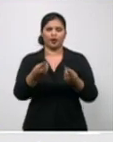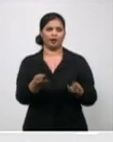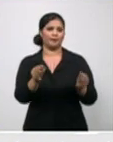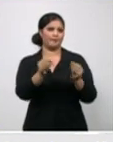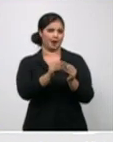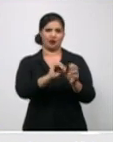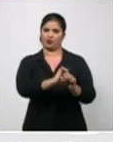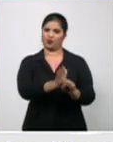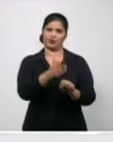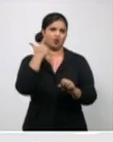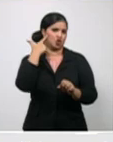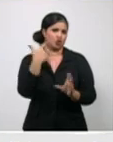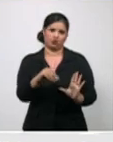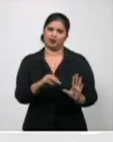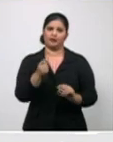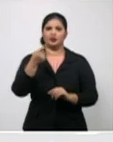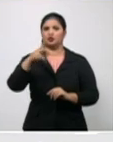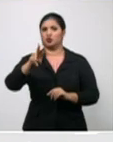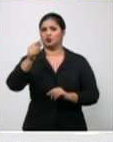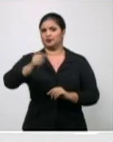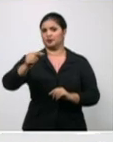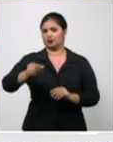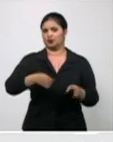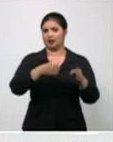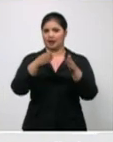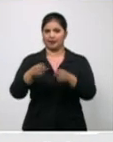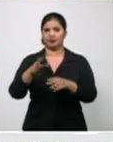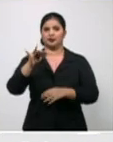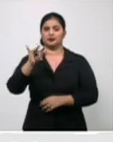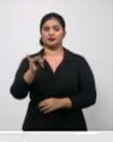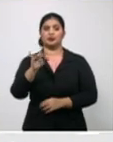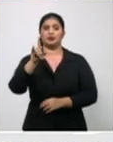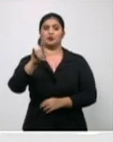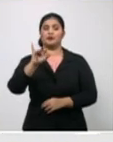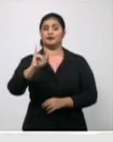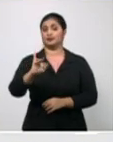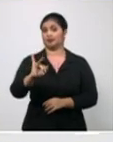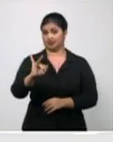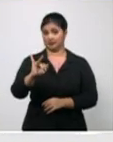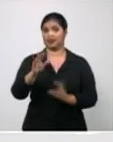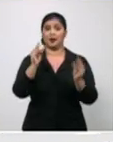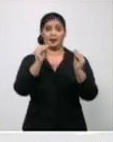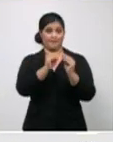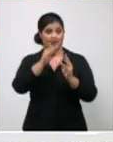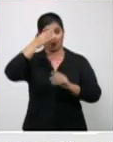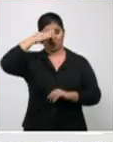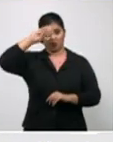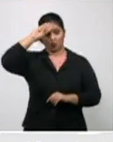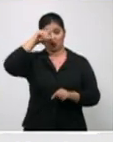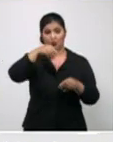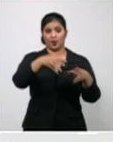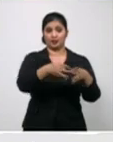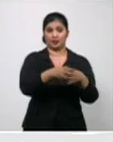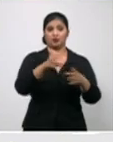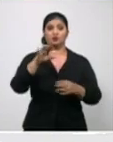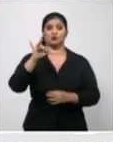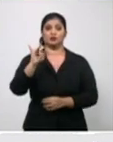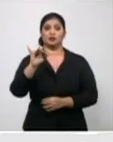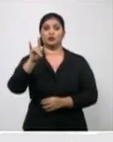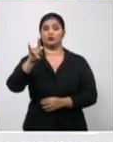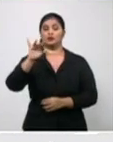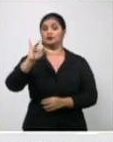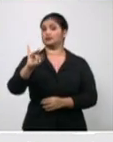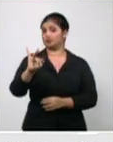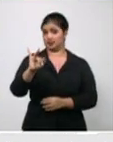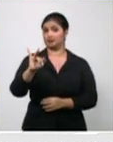De los 797 casos autóctonos, ya específicamente el porciento de